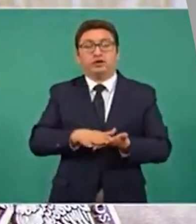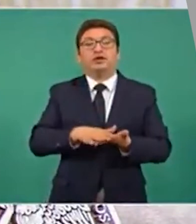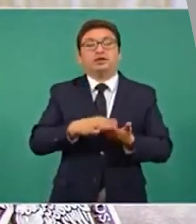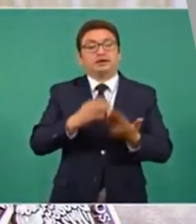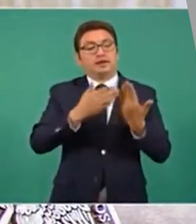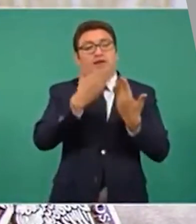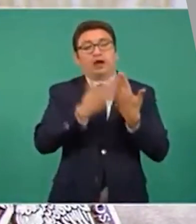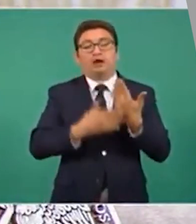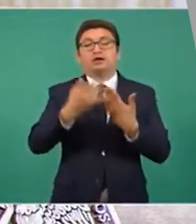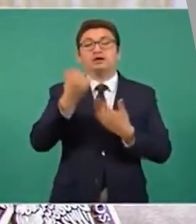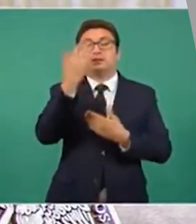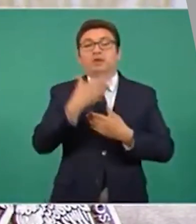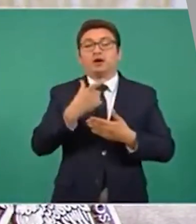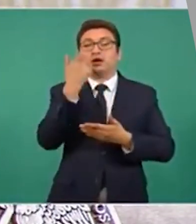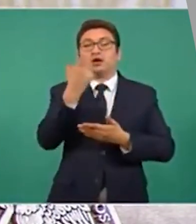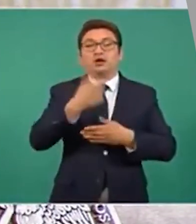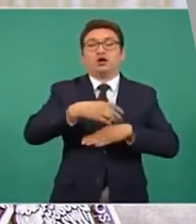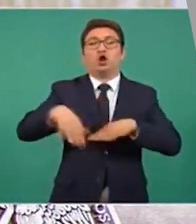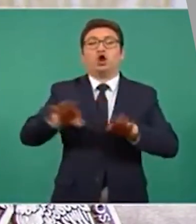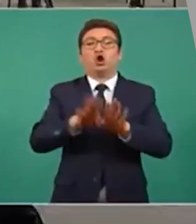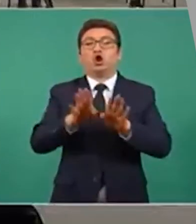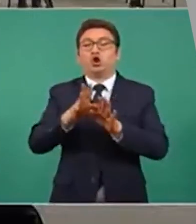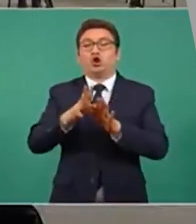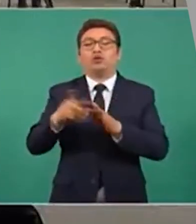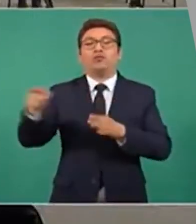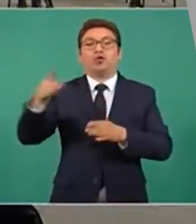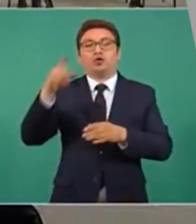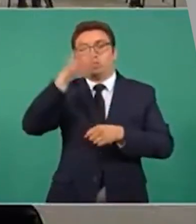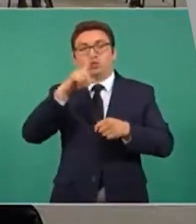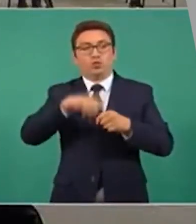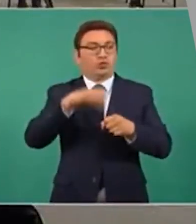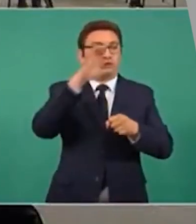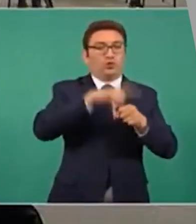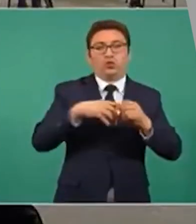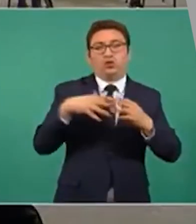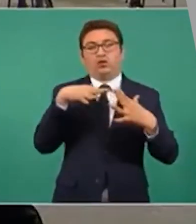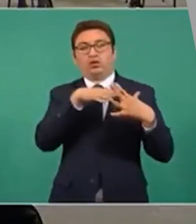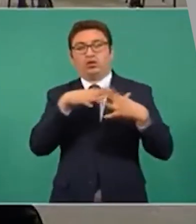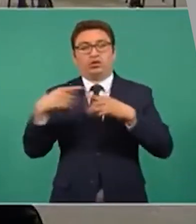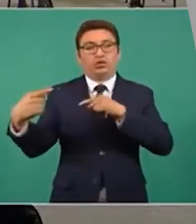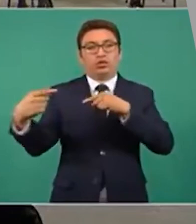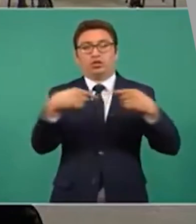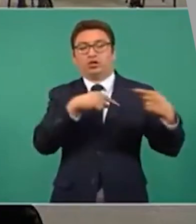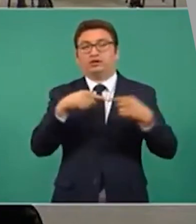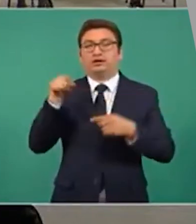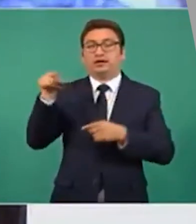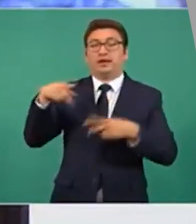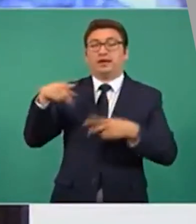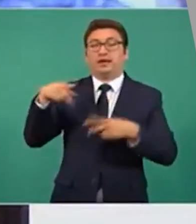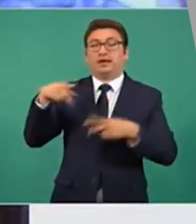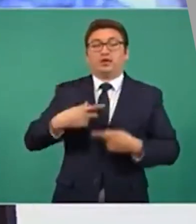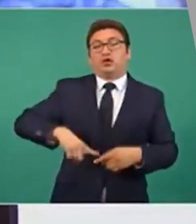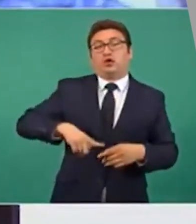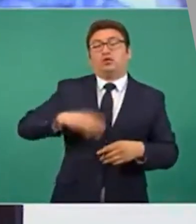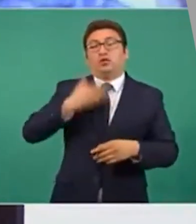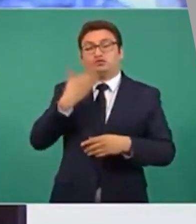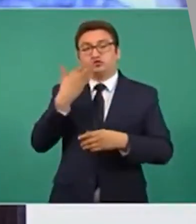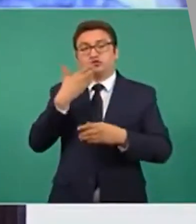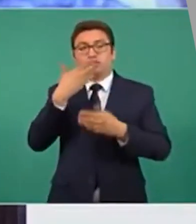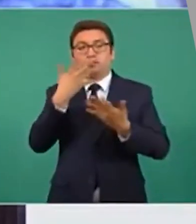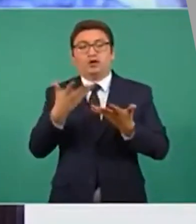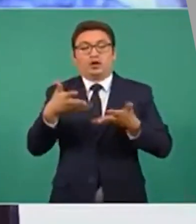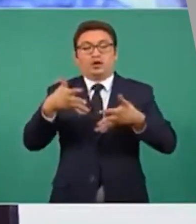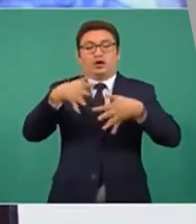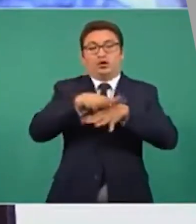una imagen que plasmó la conquista como la lucha entre dos culturas, el régimen neoliberal la cambió a la